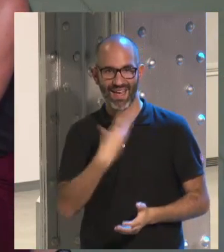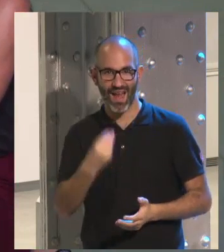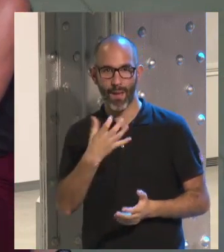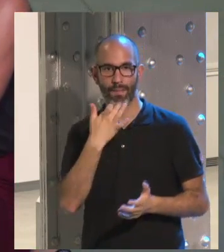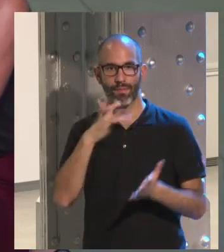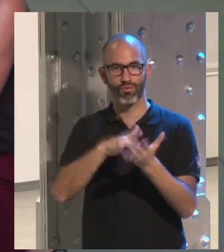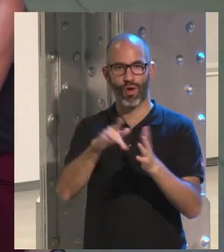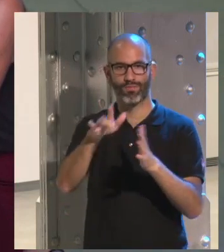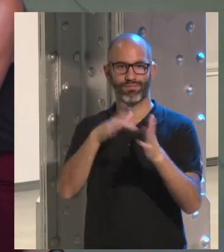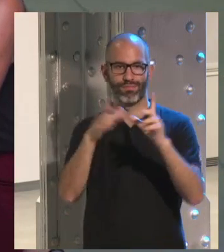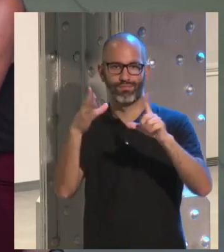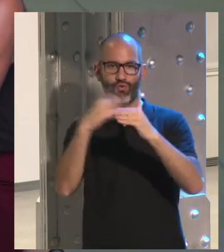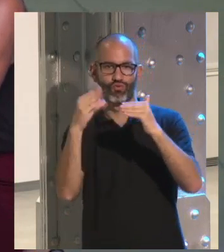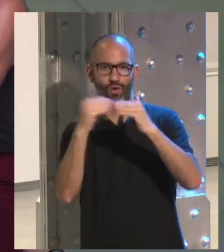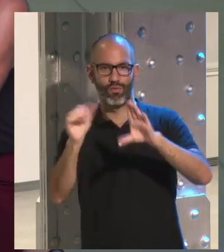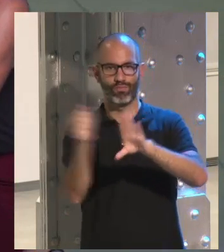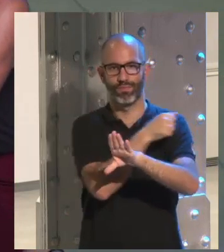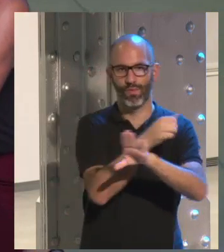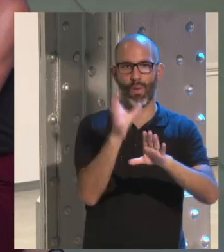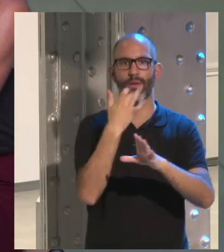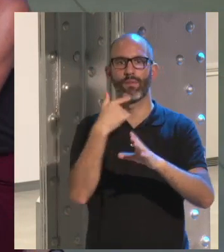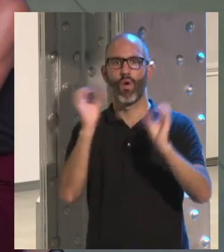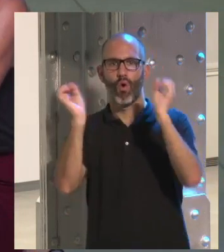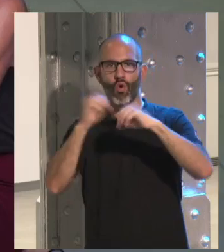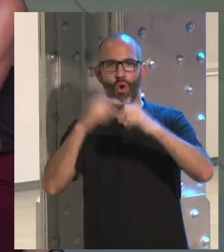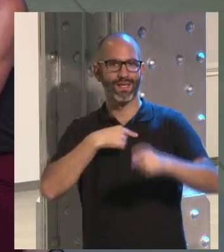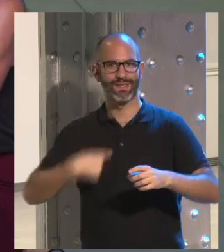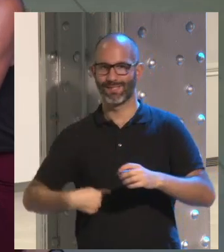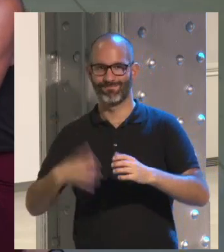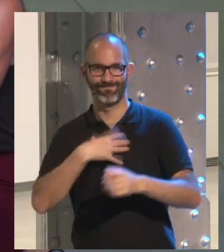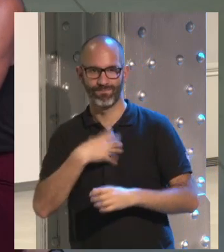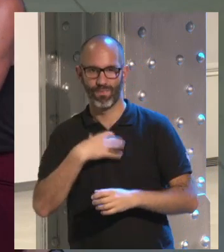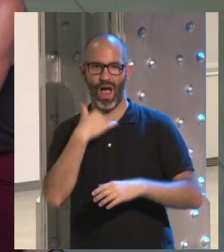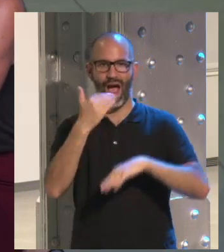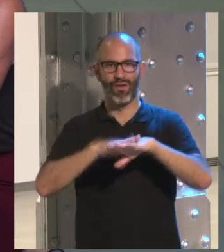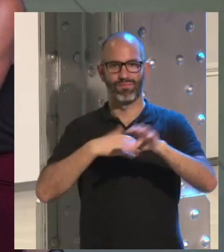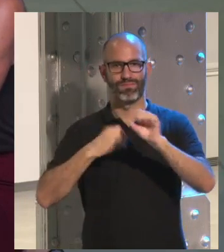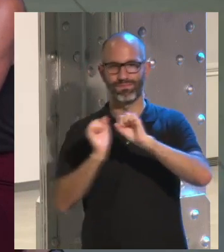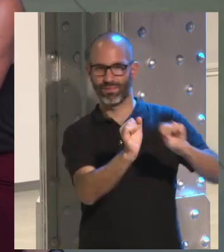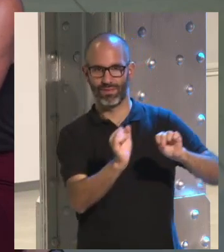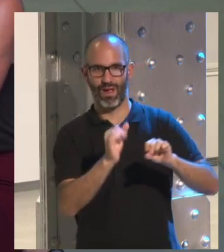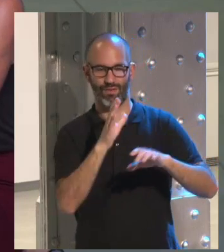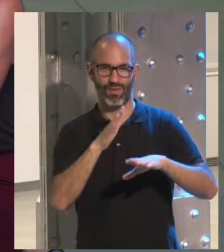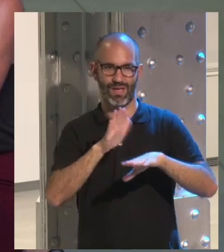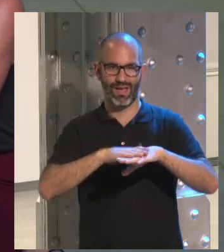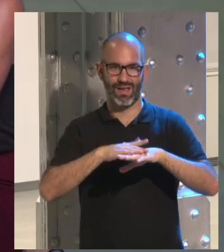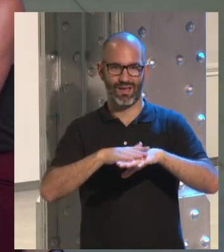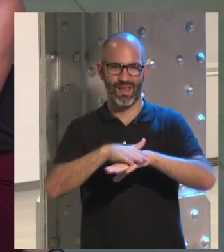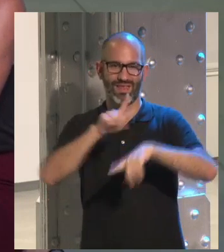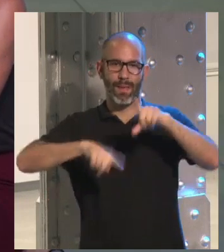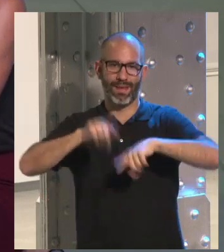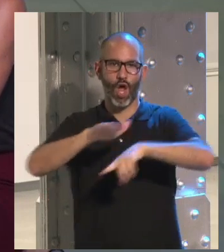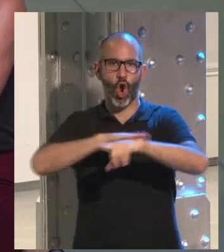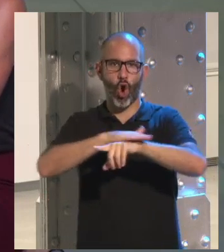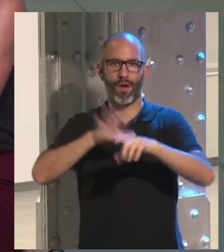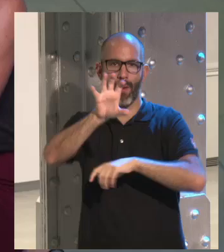capan los filtran Google está capado en China etcétera etcétera es decir tienen capacidad de controlarlo pero lo cierto es que